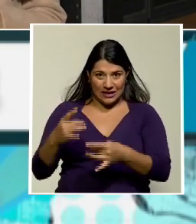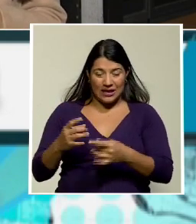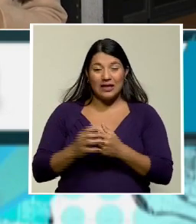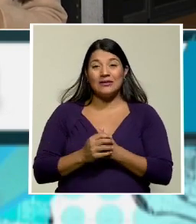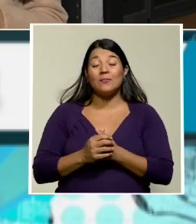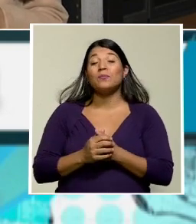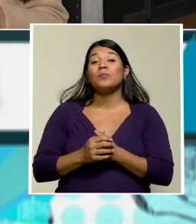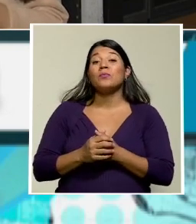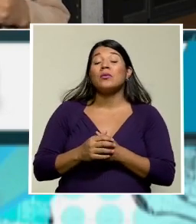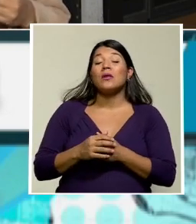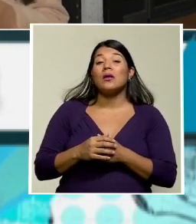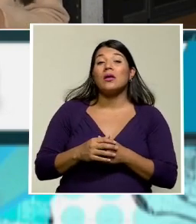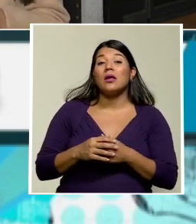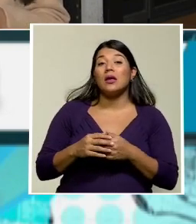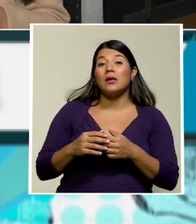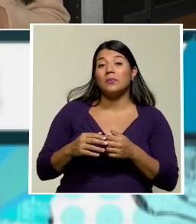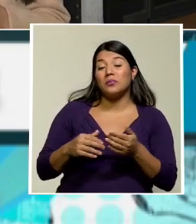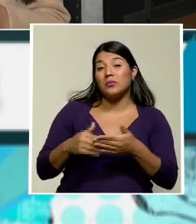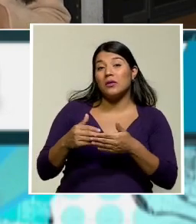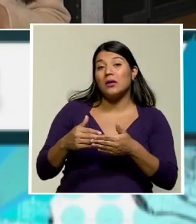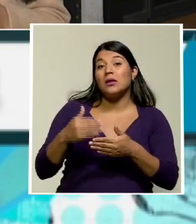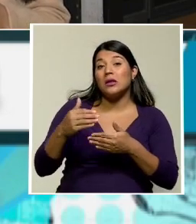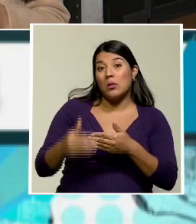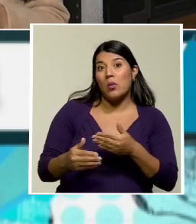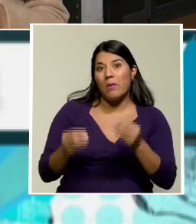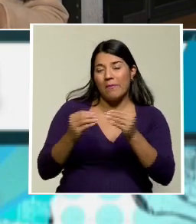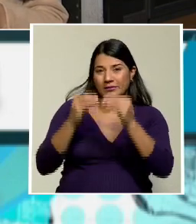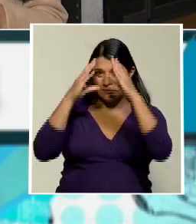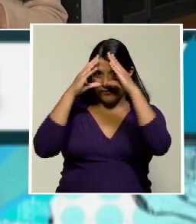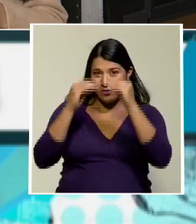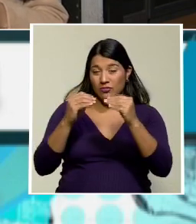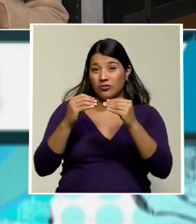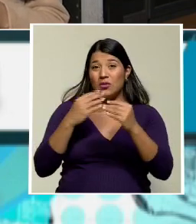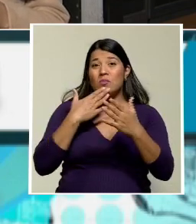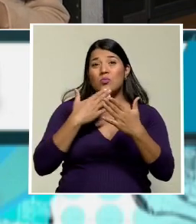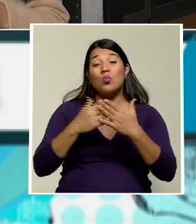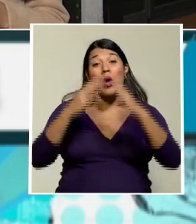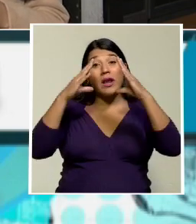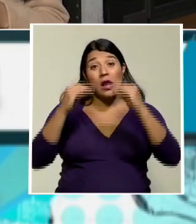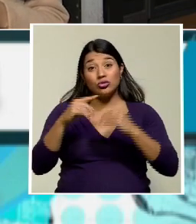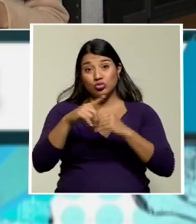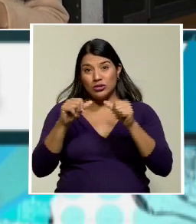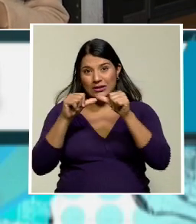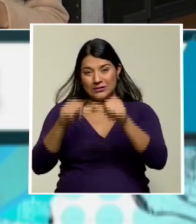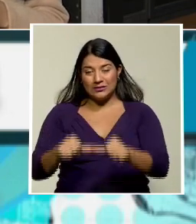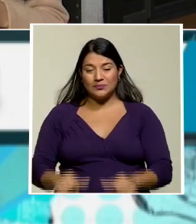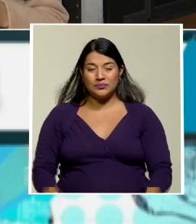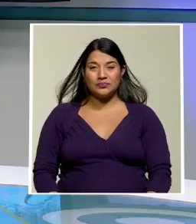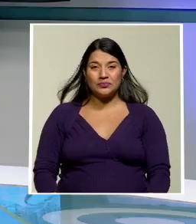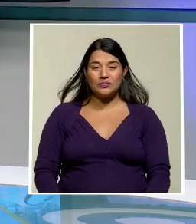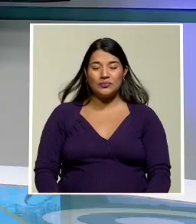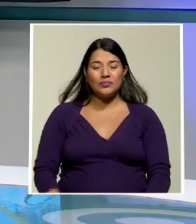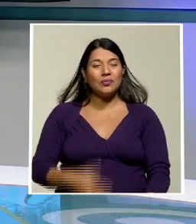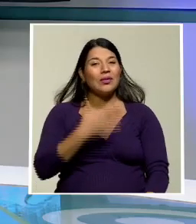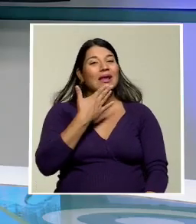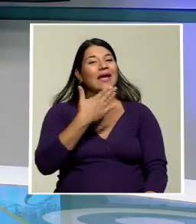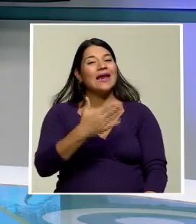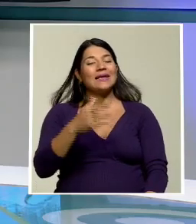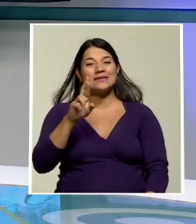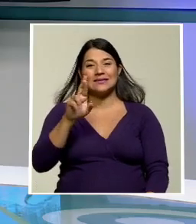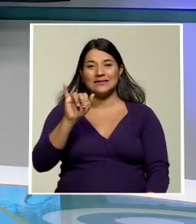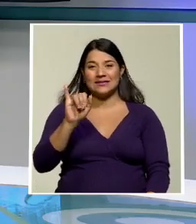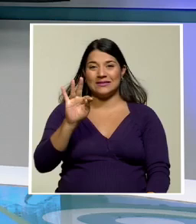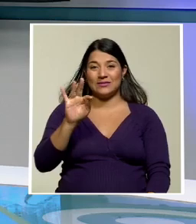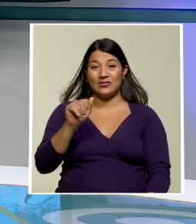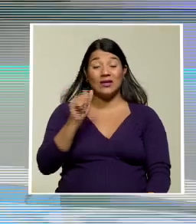que también puedan actualizar esta información. Muy buenas noches y ustedes continúan con más. Gracias, Rita, por esta